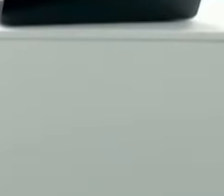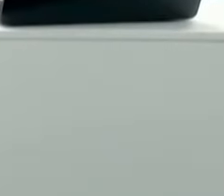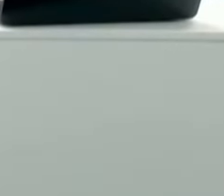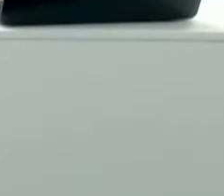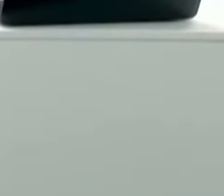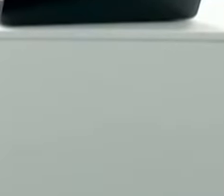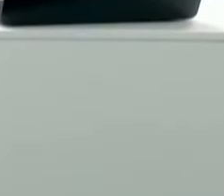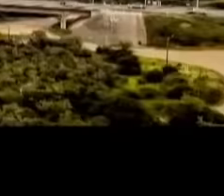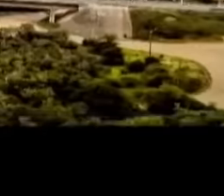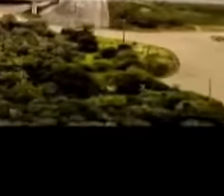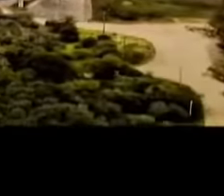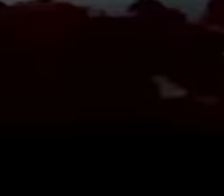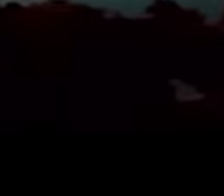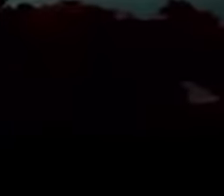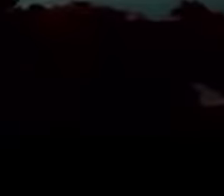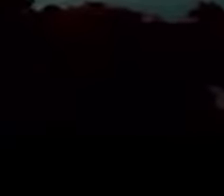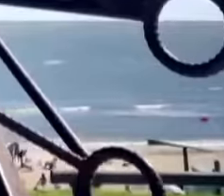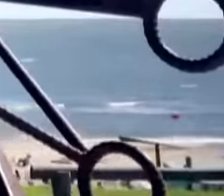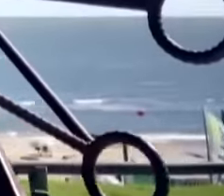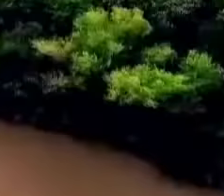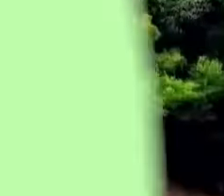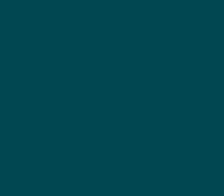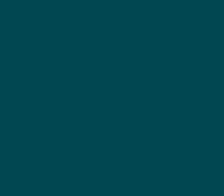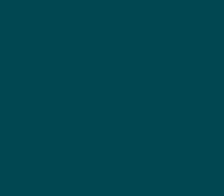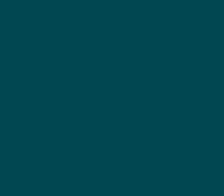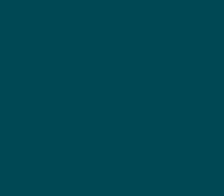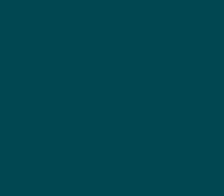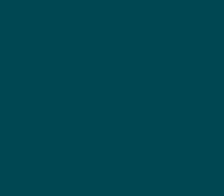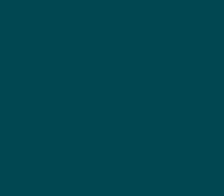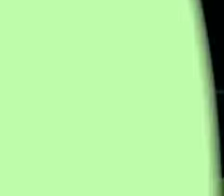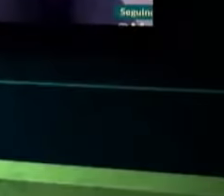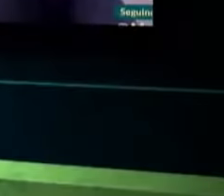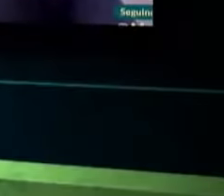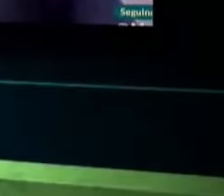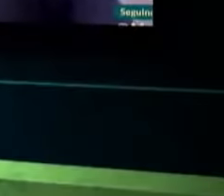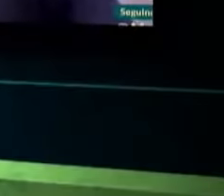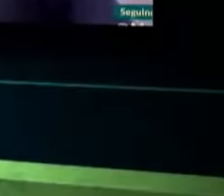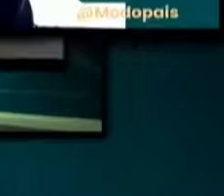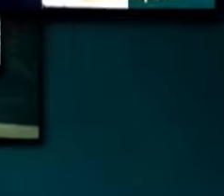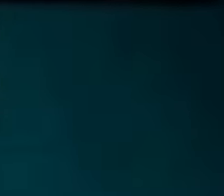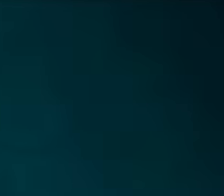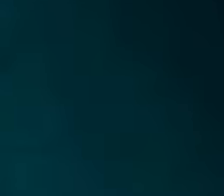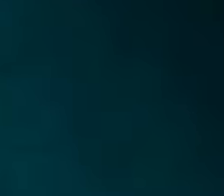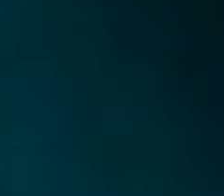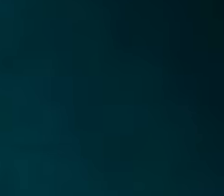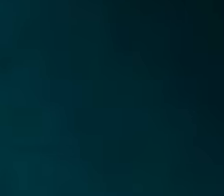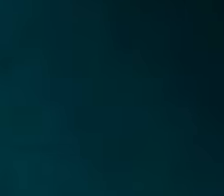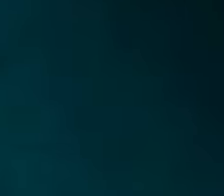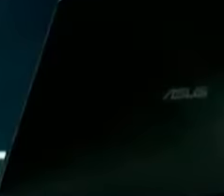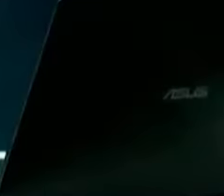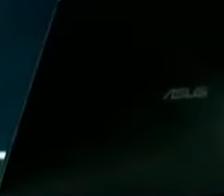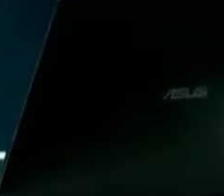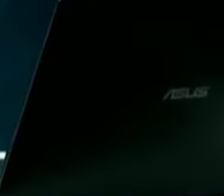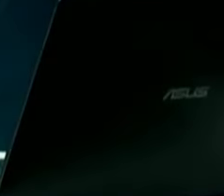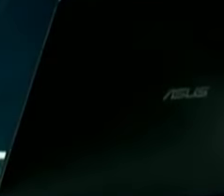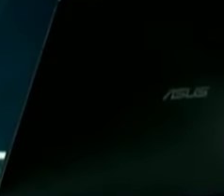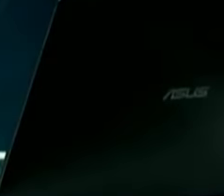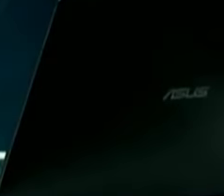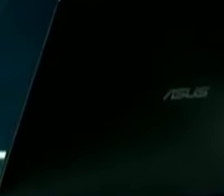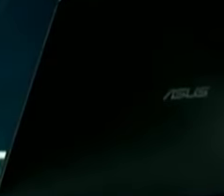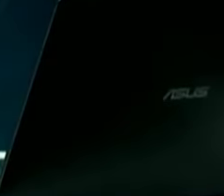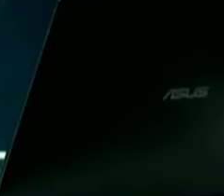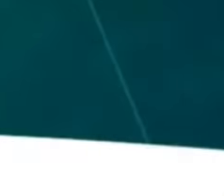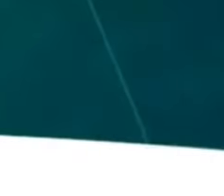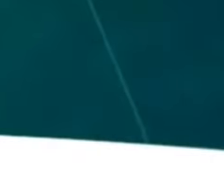Modo País, el nuevo programa de las mañanas de Canal 5. Con la conducción de Leonardo